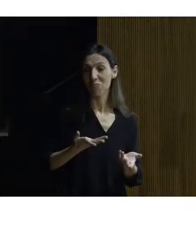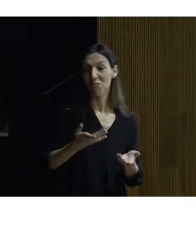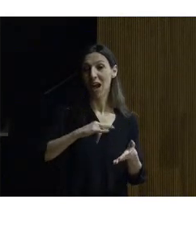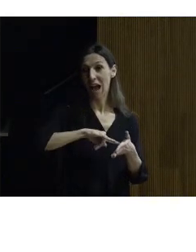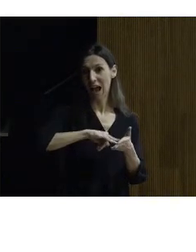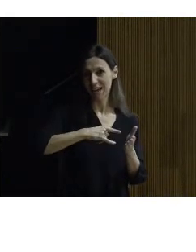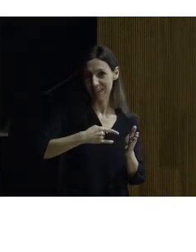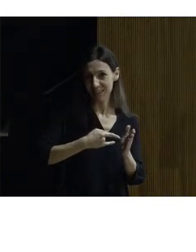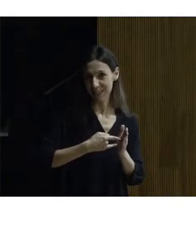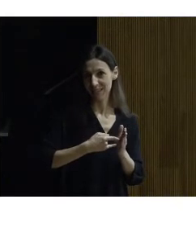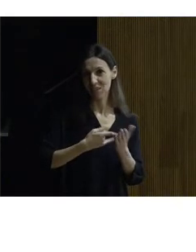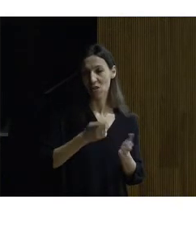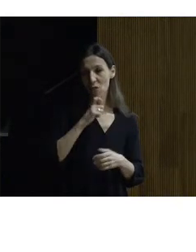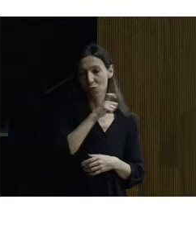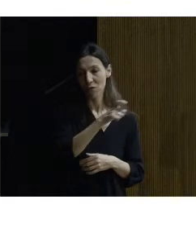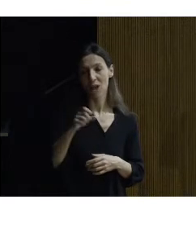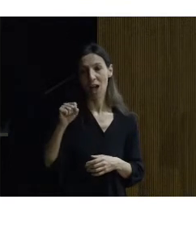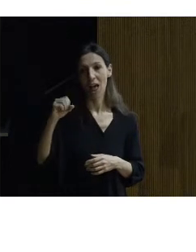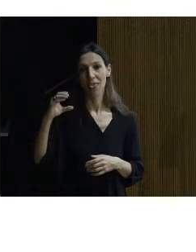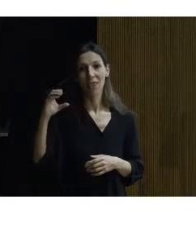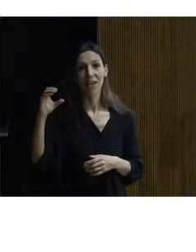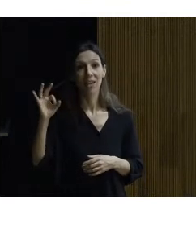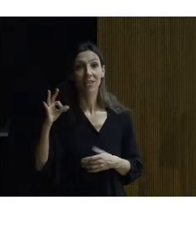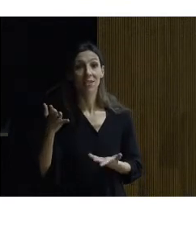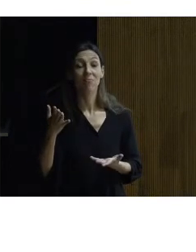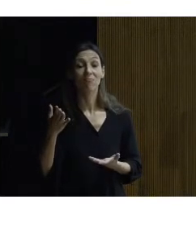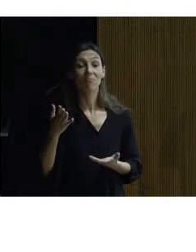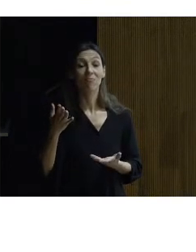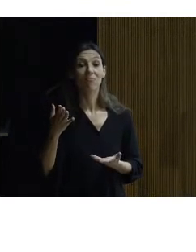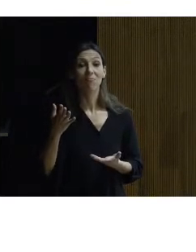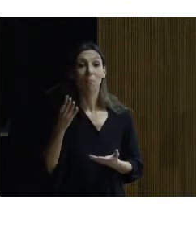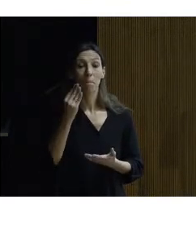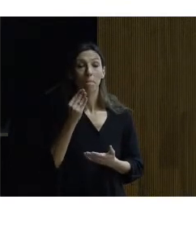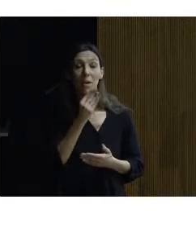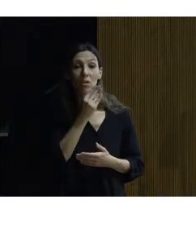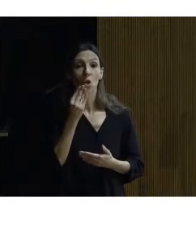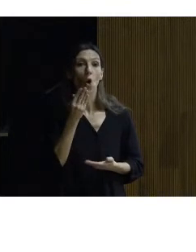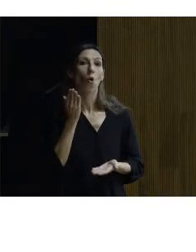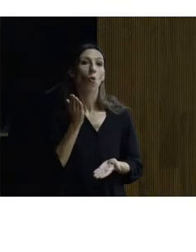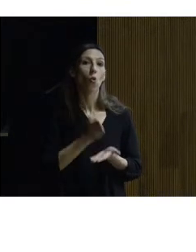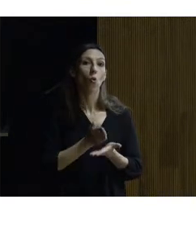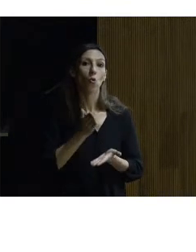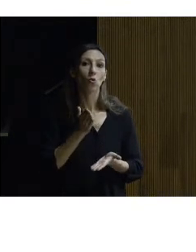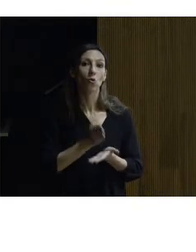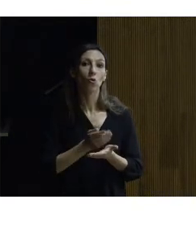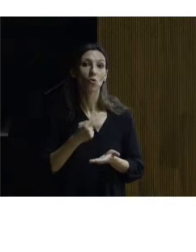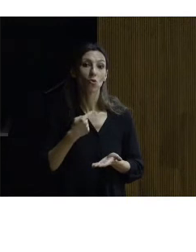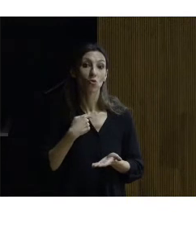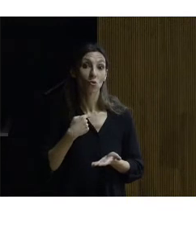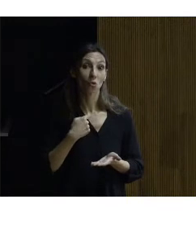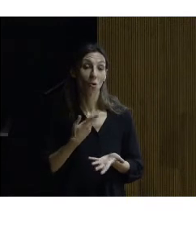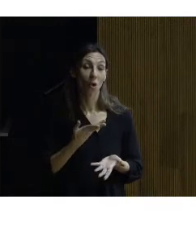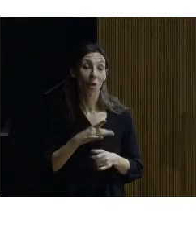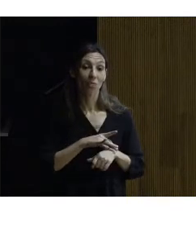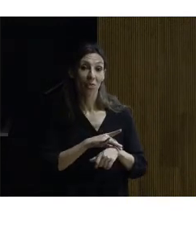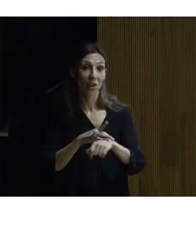que diré la Fundación ACS que estaba patrocinando unos cursos que yo dirigía con el Real Patronato